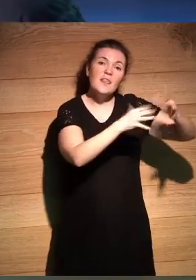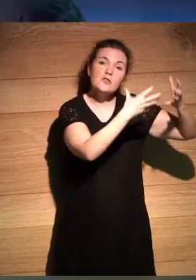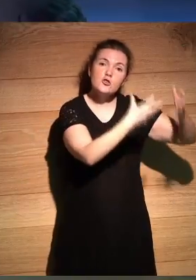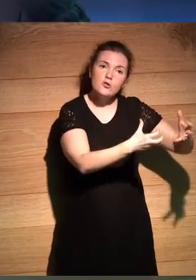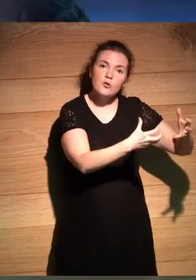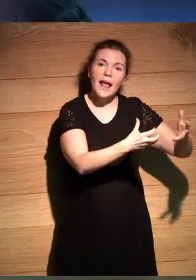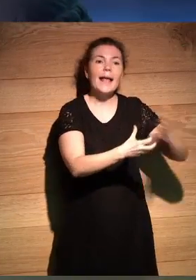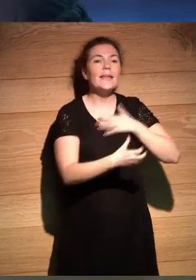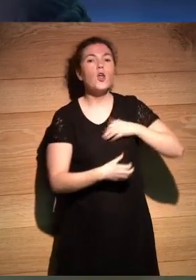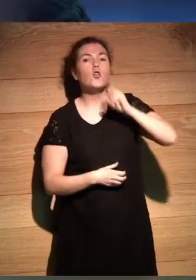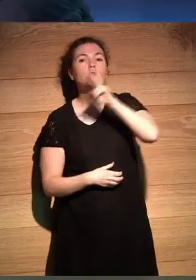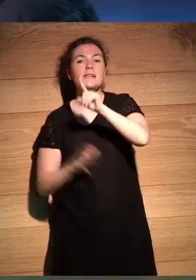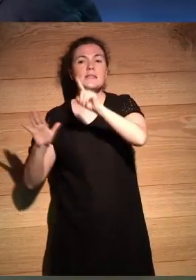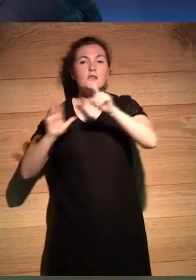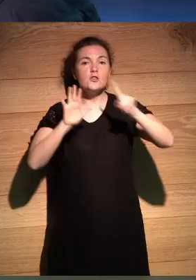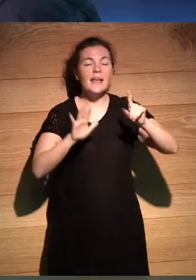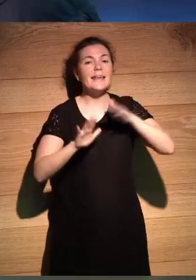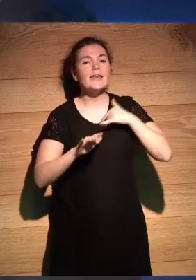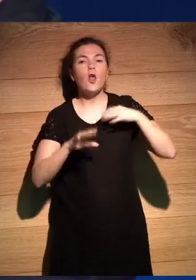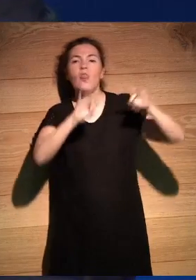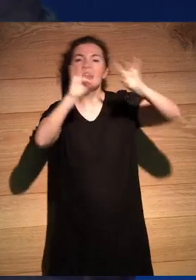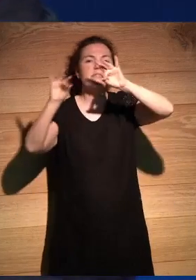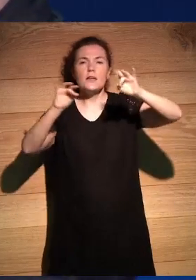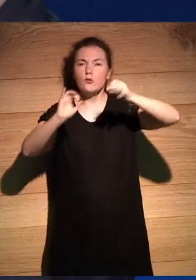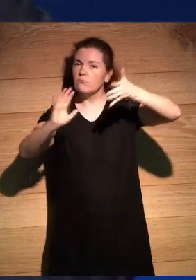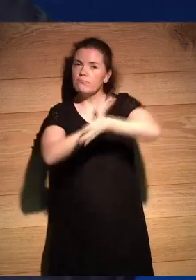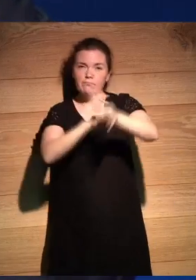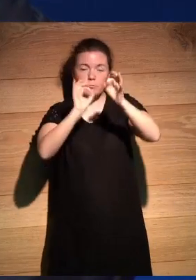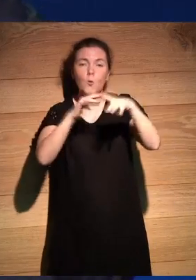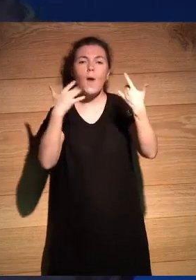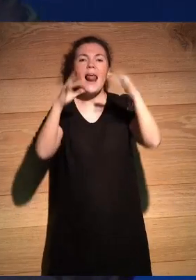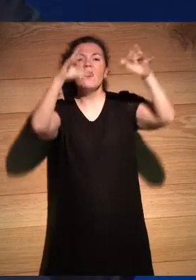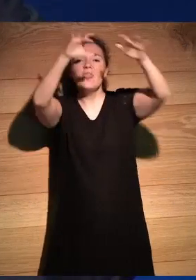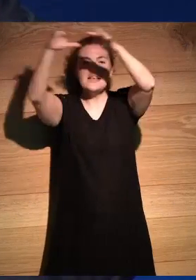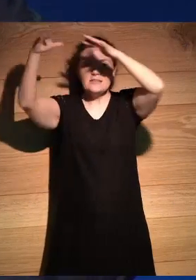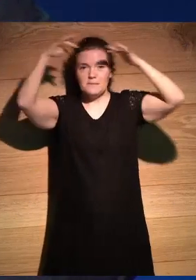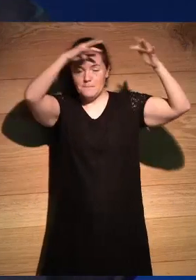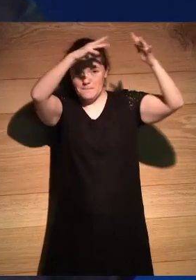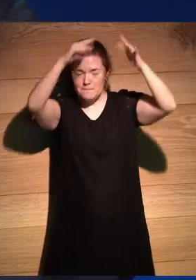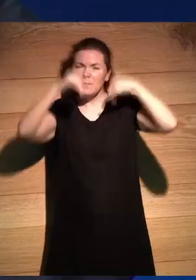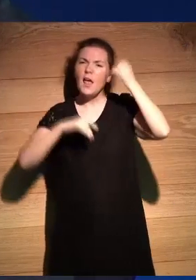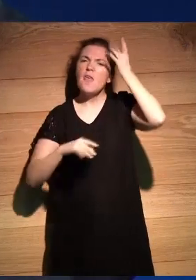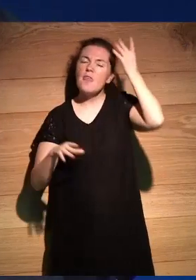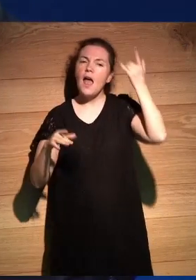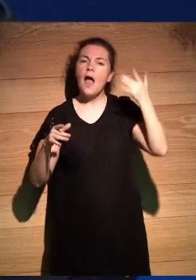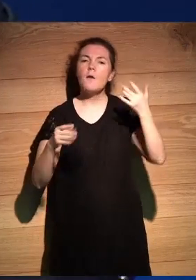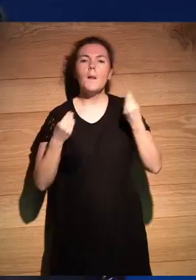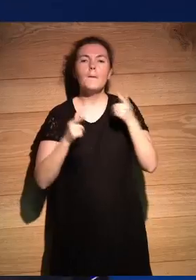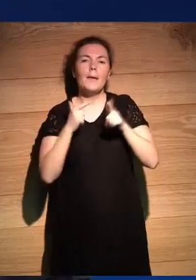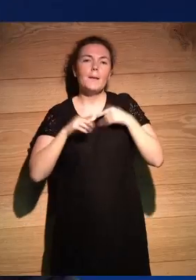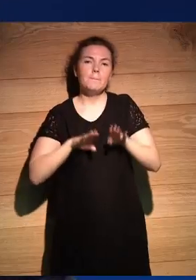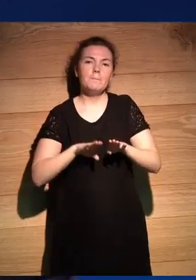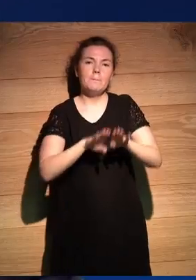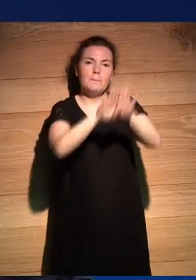que 2666 termine en el desierto definitivo que es el espacio exterior entonces la idea era que hubiera como una simetría de